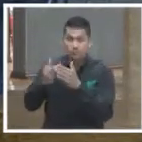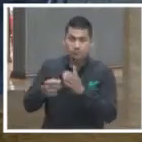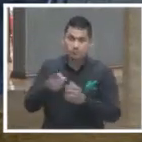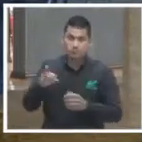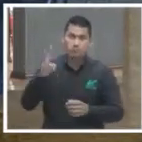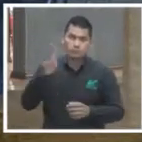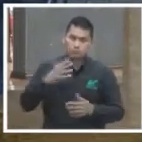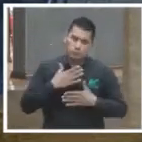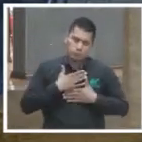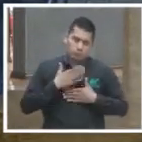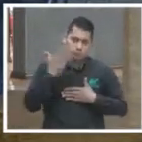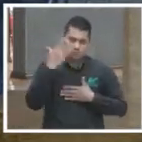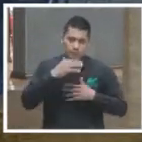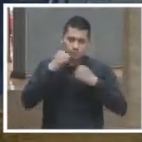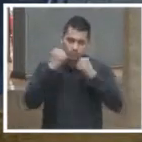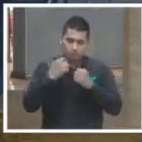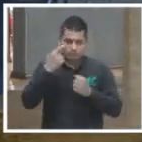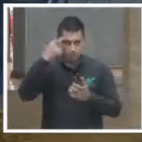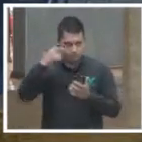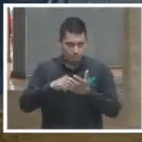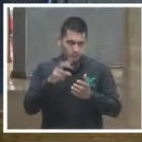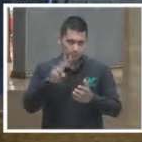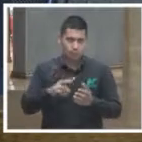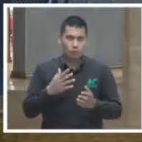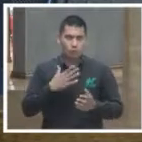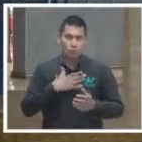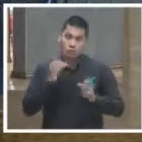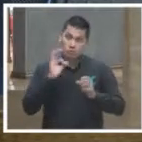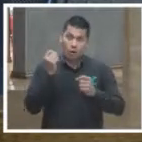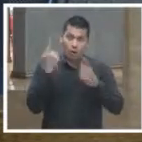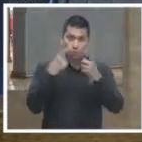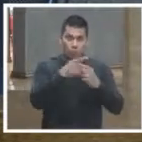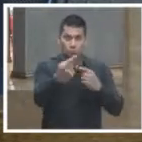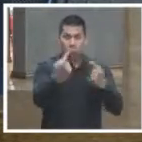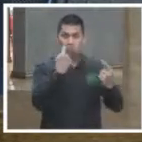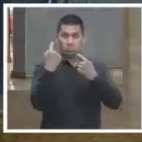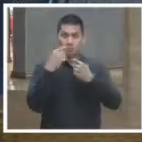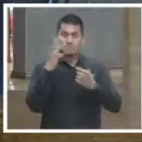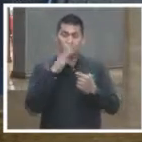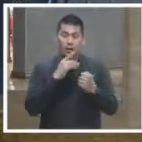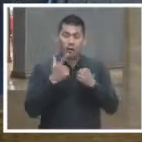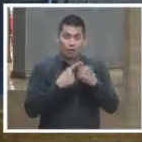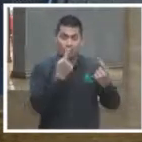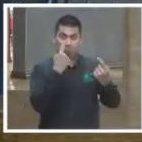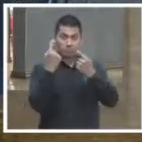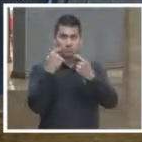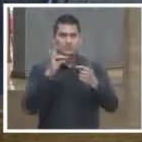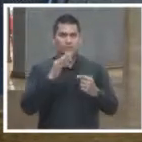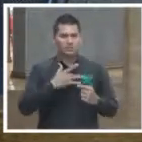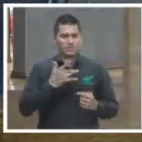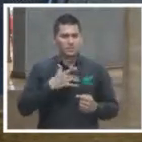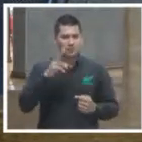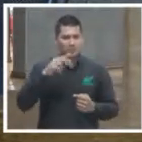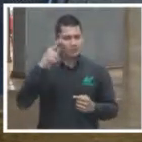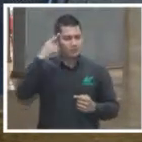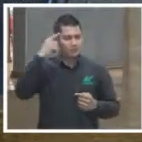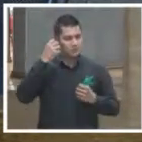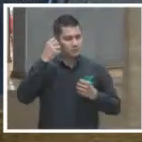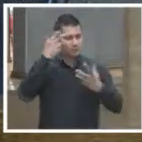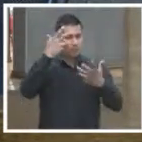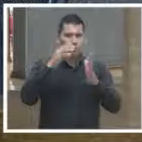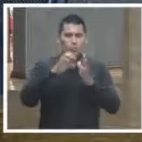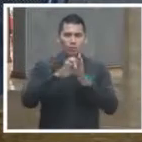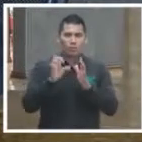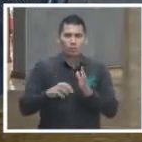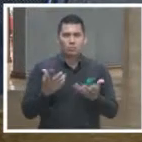convencido, o además quizá, y algunos me tacharán de eso, que tengo una visión muy romántica y muy optimista de lo